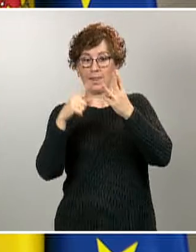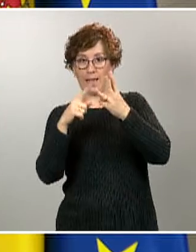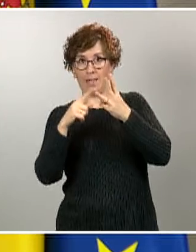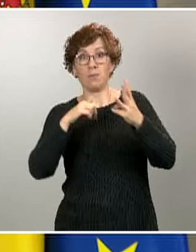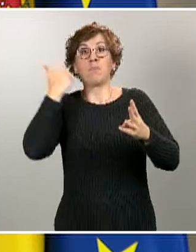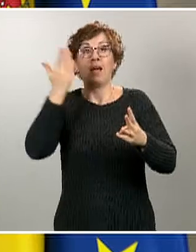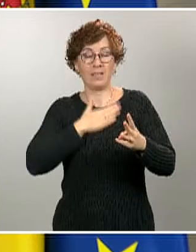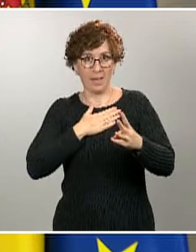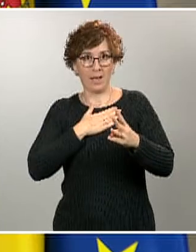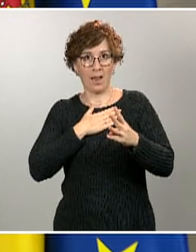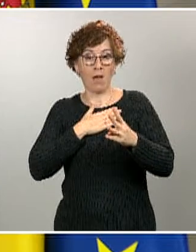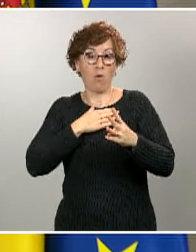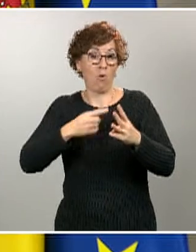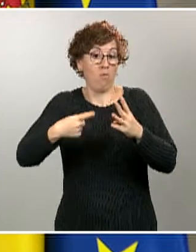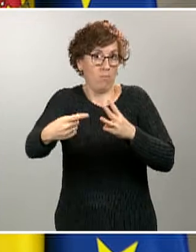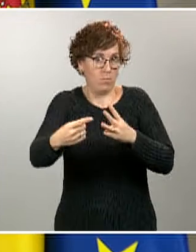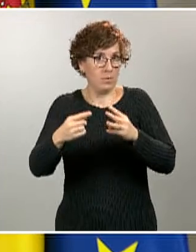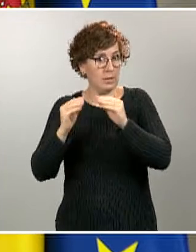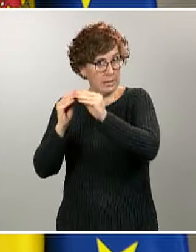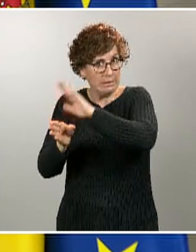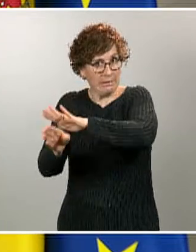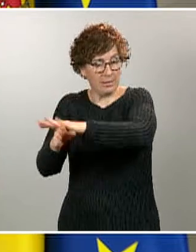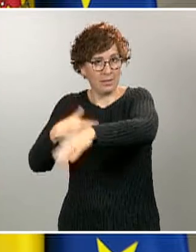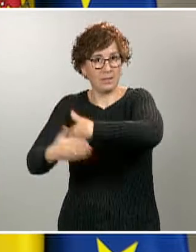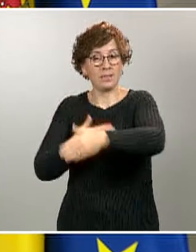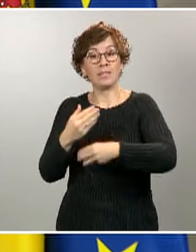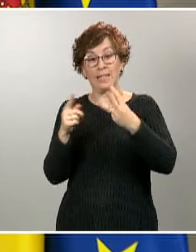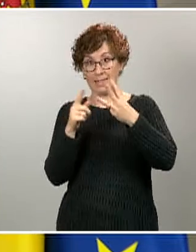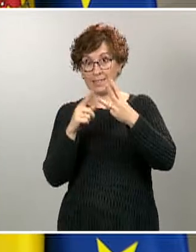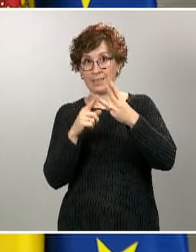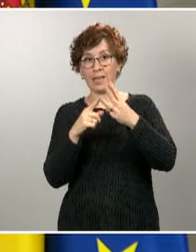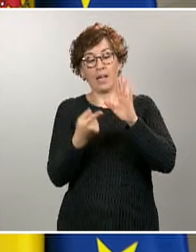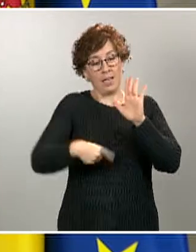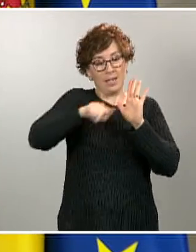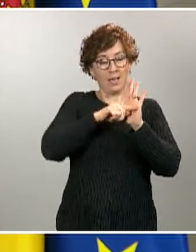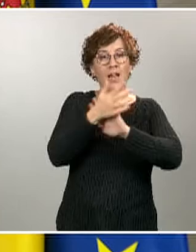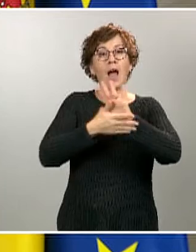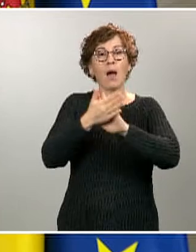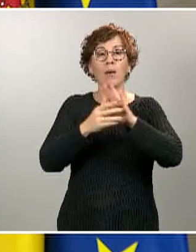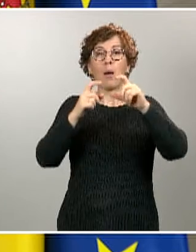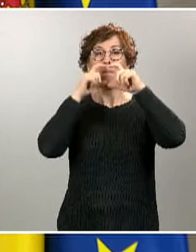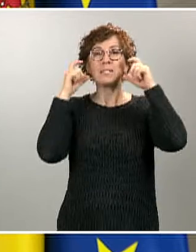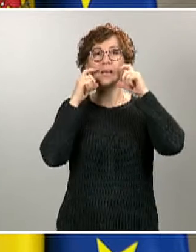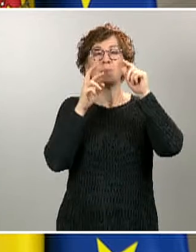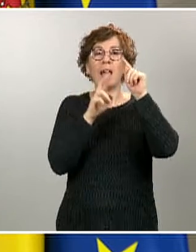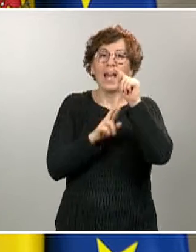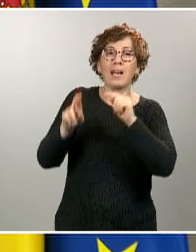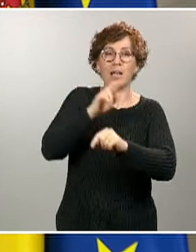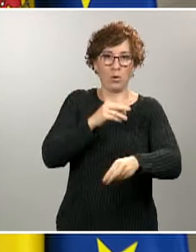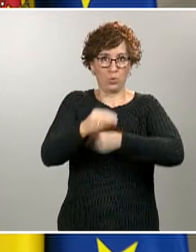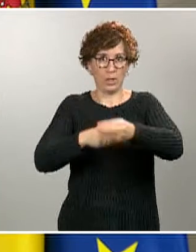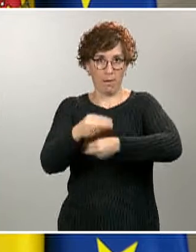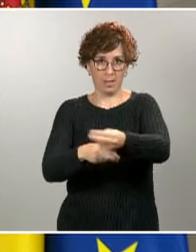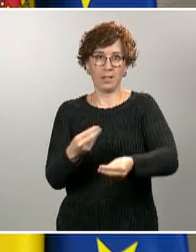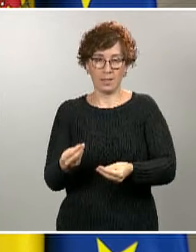próximos días en cualquier caso, que establecerá también este tipo de mascarilla reutilizable, con un uso reutilizable, y vamos a